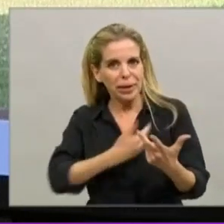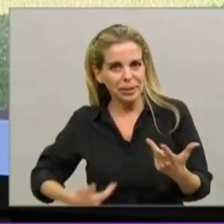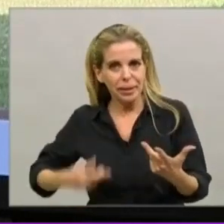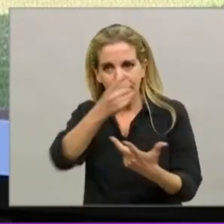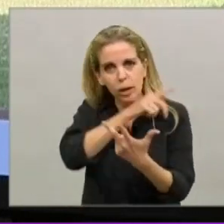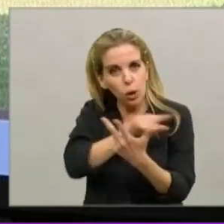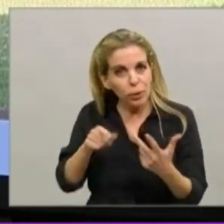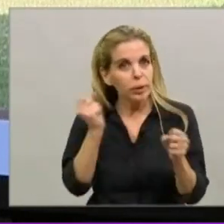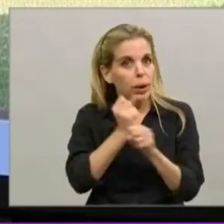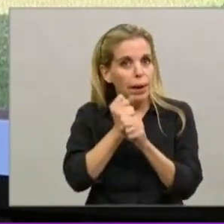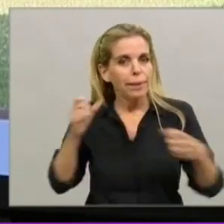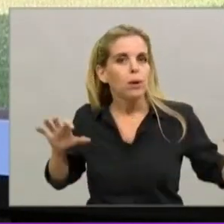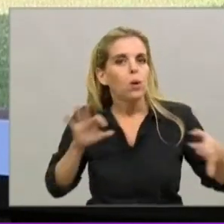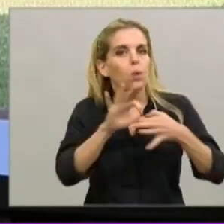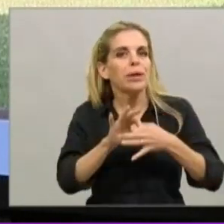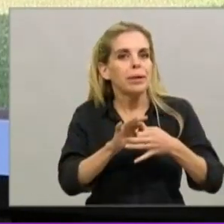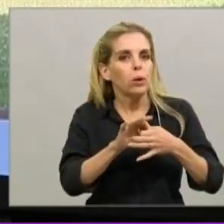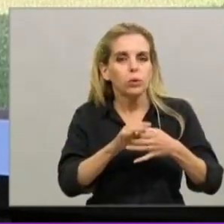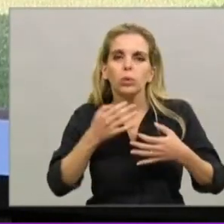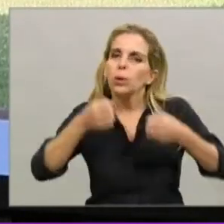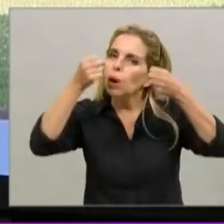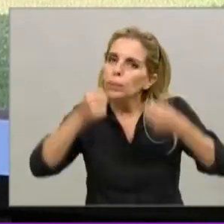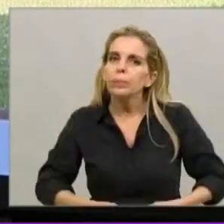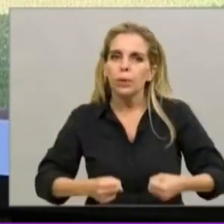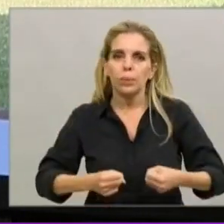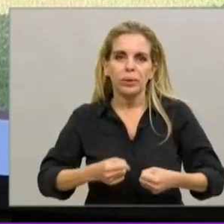estoy convencido que es la mejor manera de cuidar a nuestra gente.